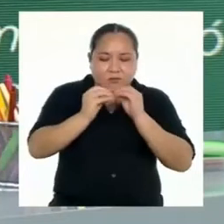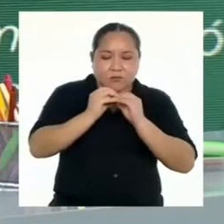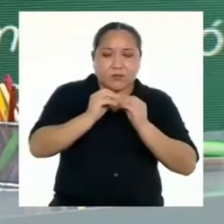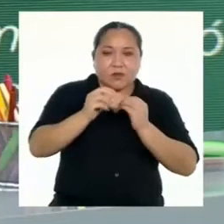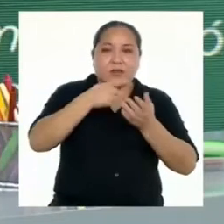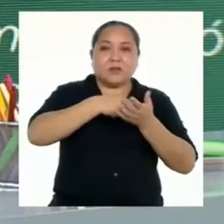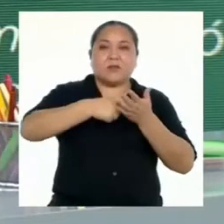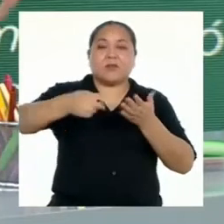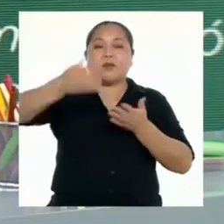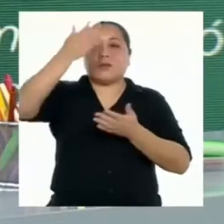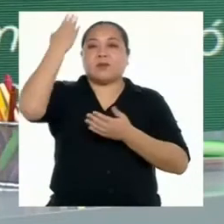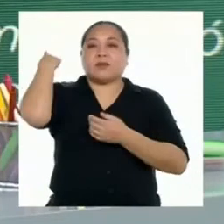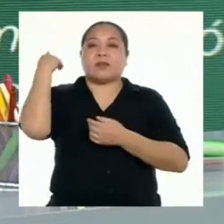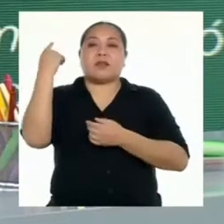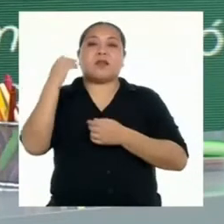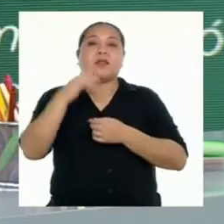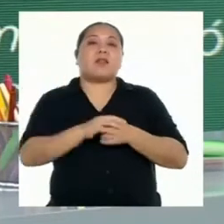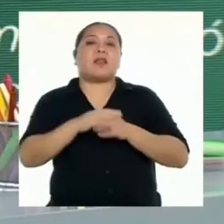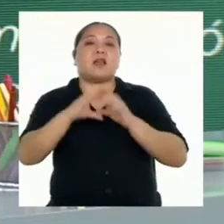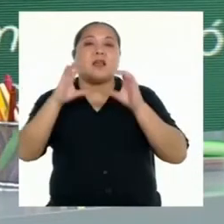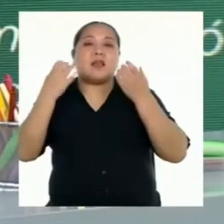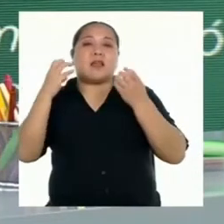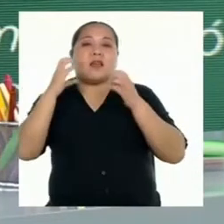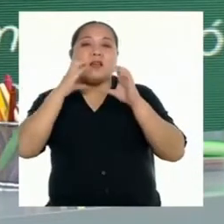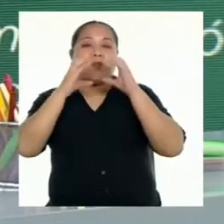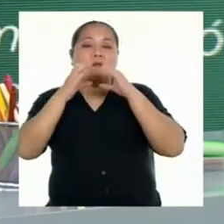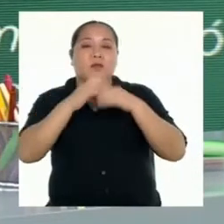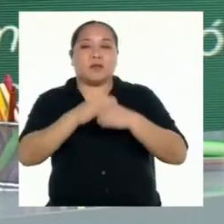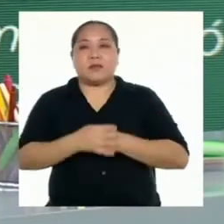pasada en el área de comunicación.